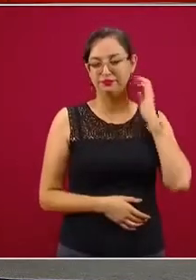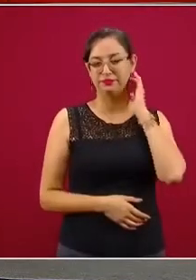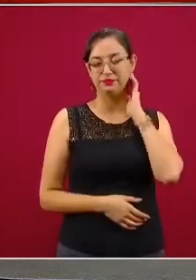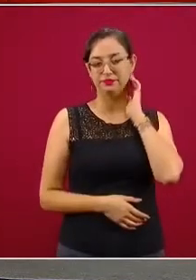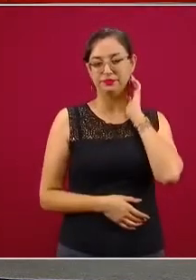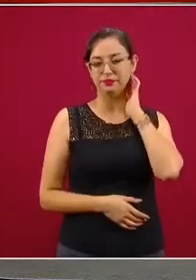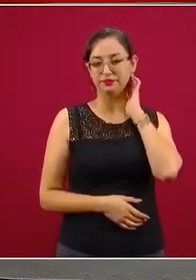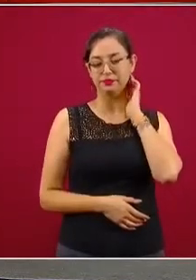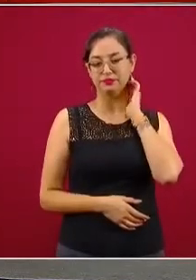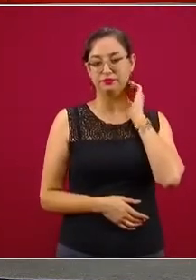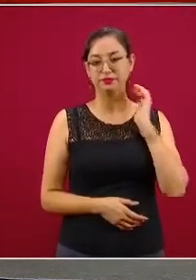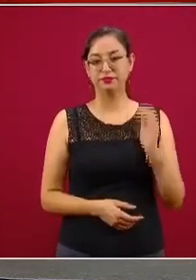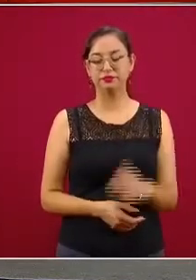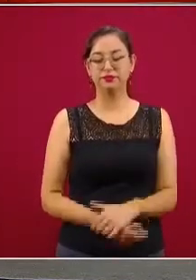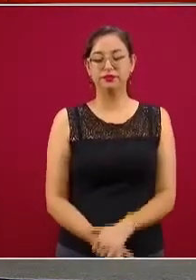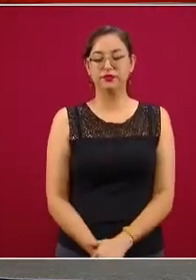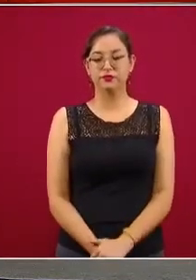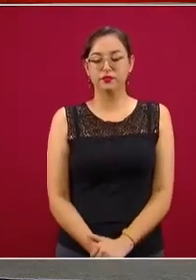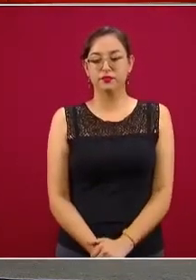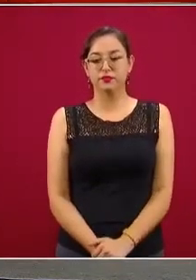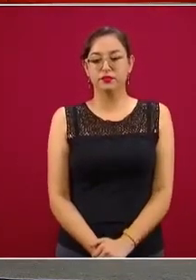Me tengo que llevar el micrófono, ¿verdad? Sí.